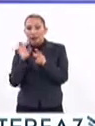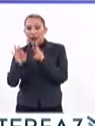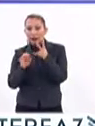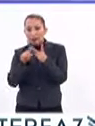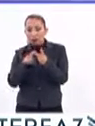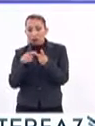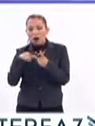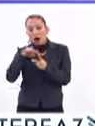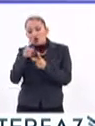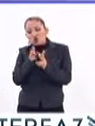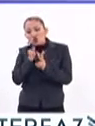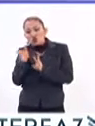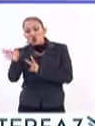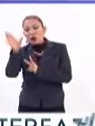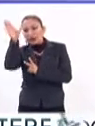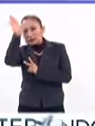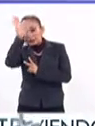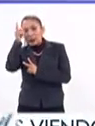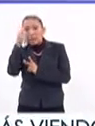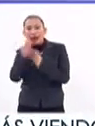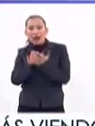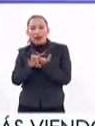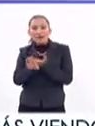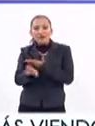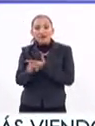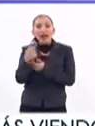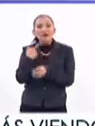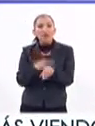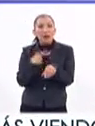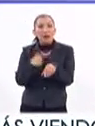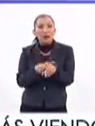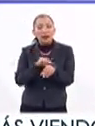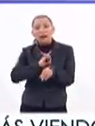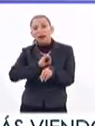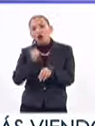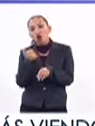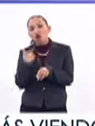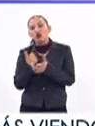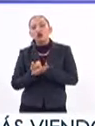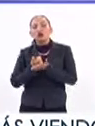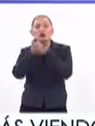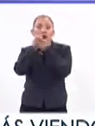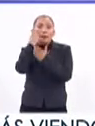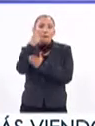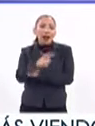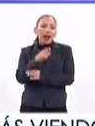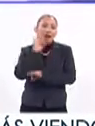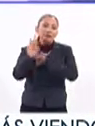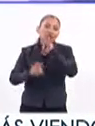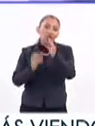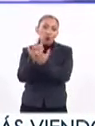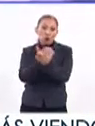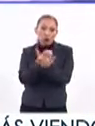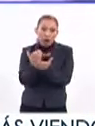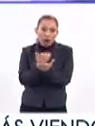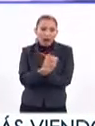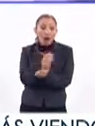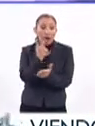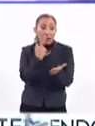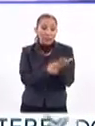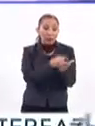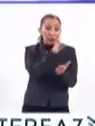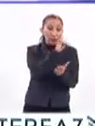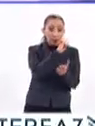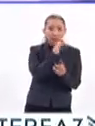nos permite prevenir esta enfermedad y hay otro que nos permite tratarla. Entonces, no tan solo en el